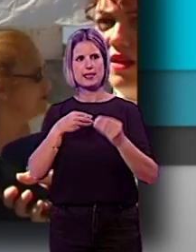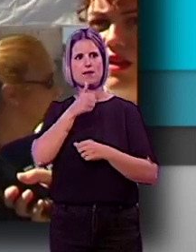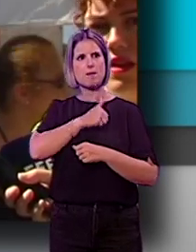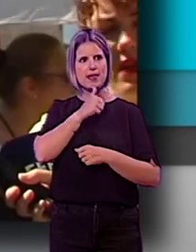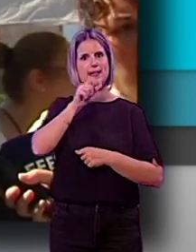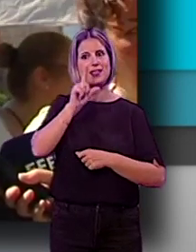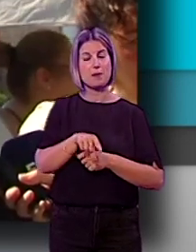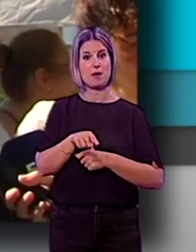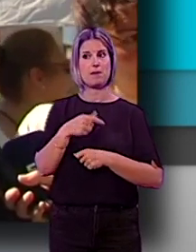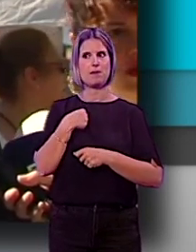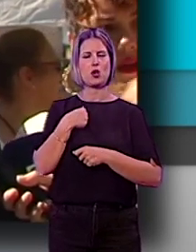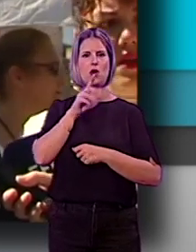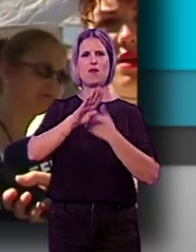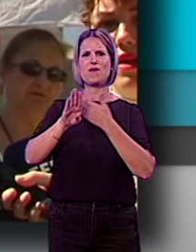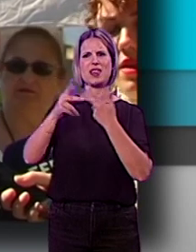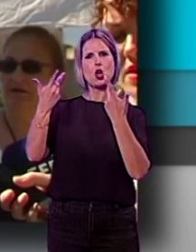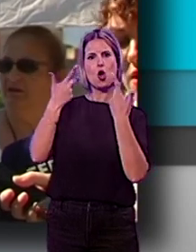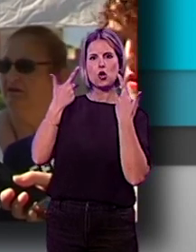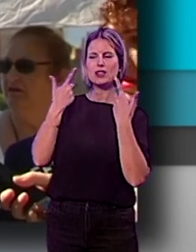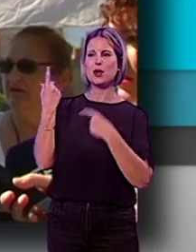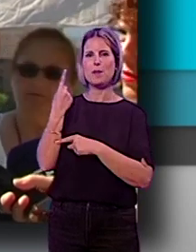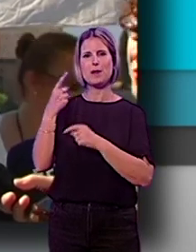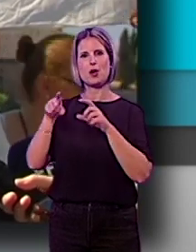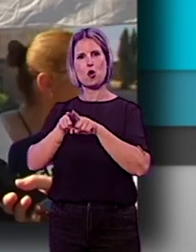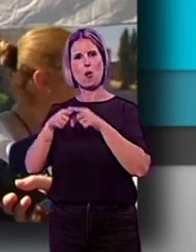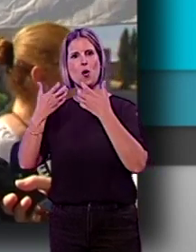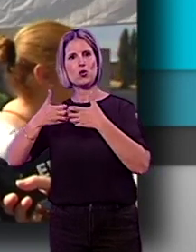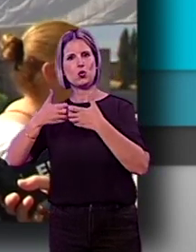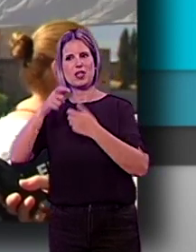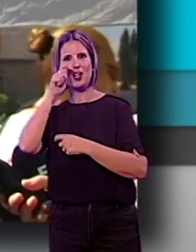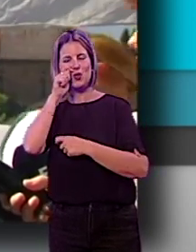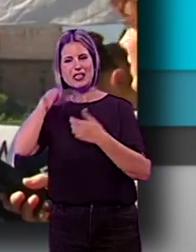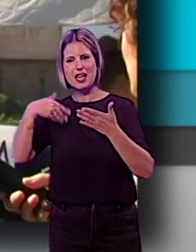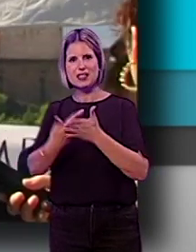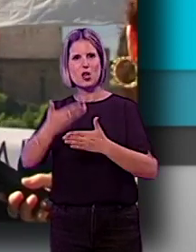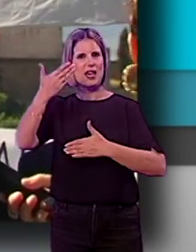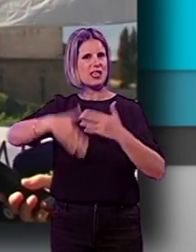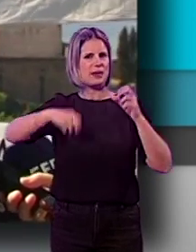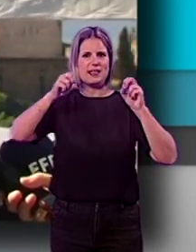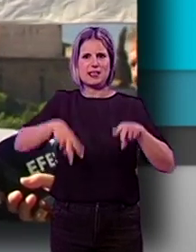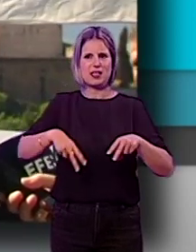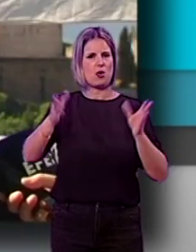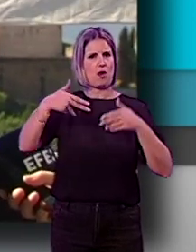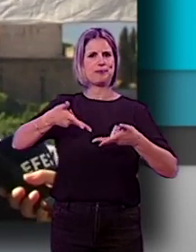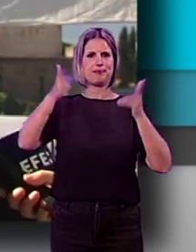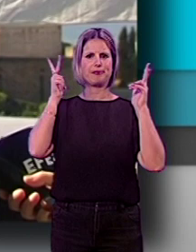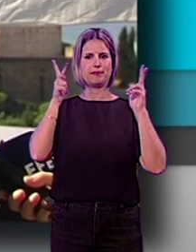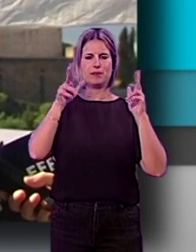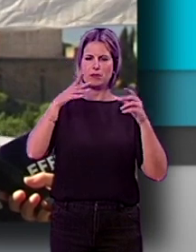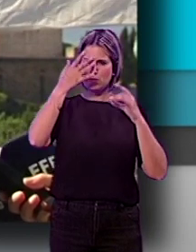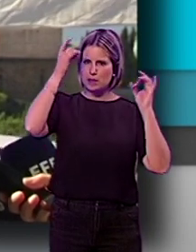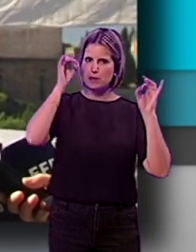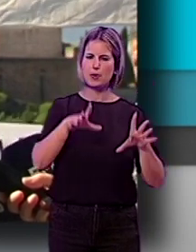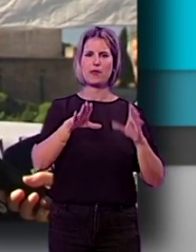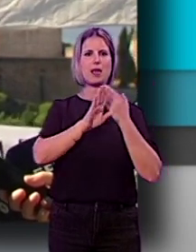pero ese consejo que se nos da a los vecinos se le debe hacer primero a una industria turística que hasta ahora no ha tenido límite y que por una vez los vecinos nos estamos poniendo de